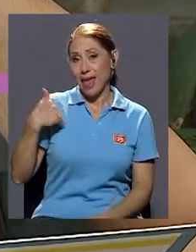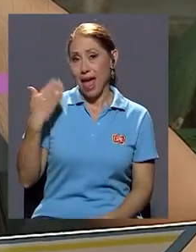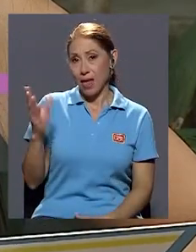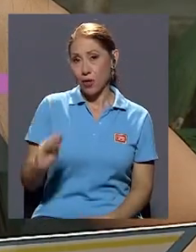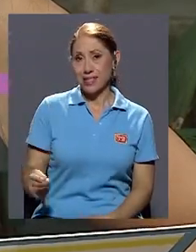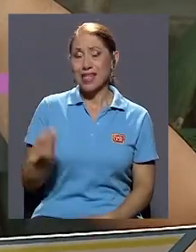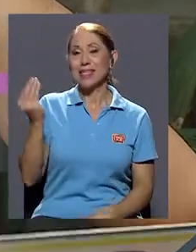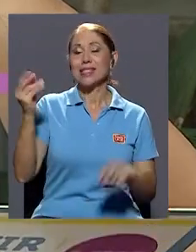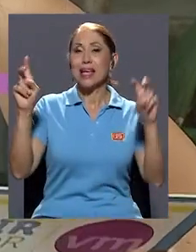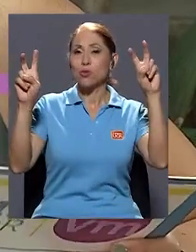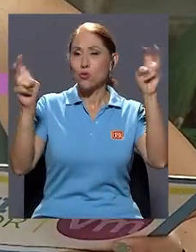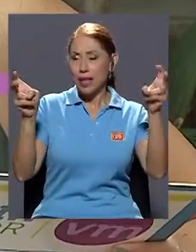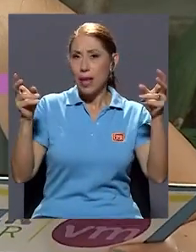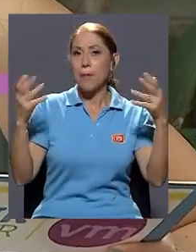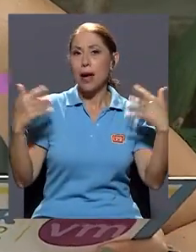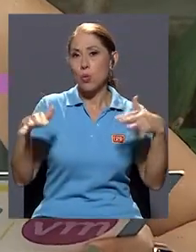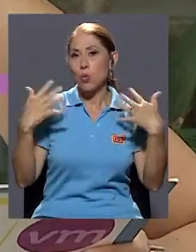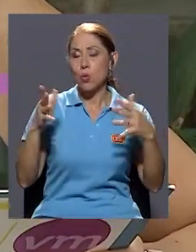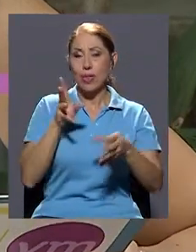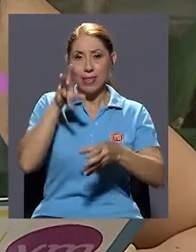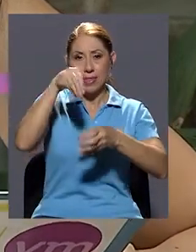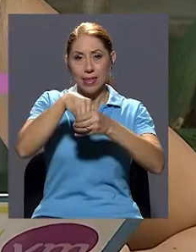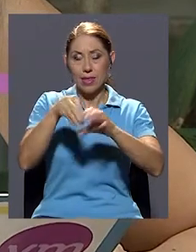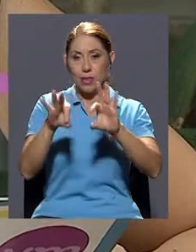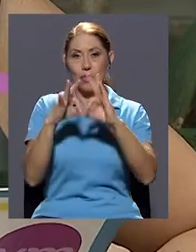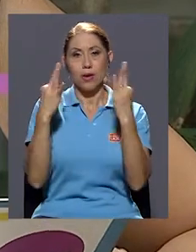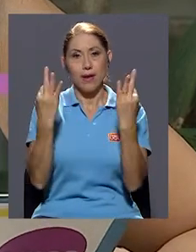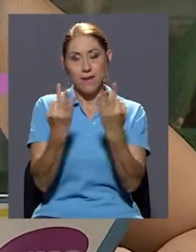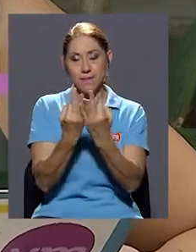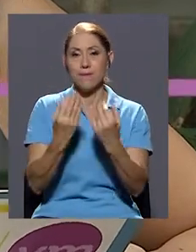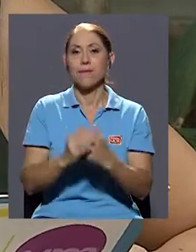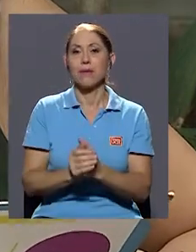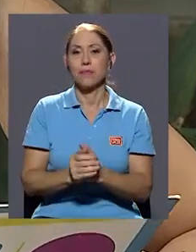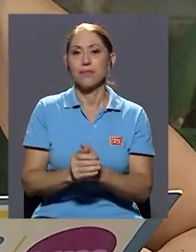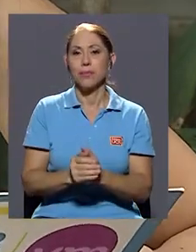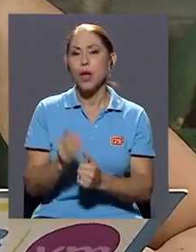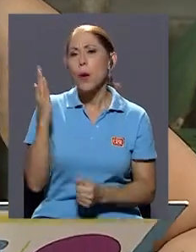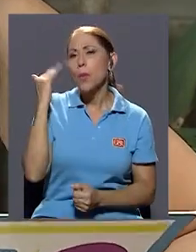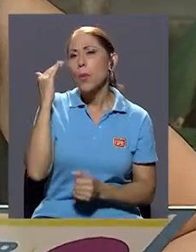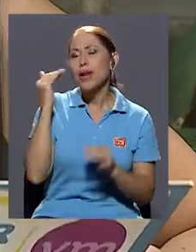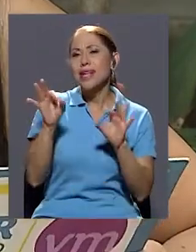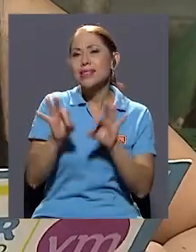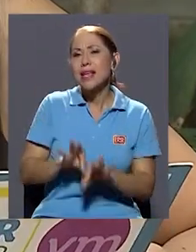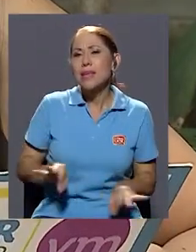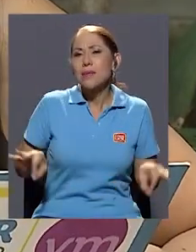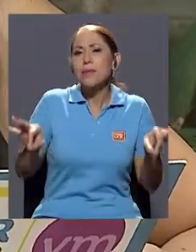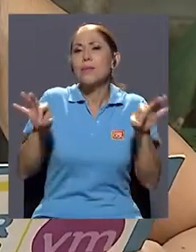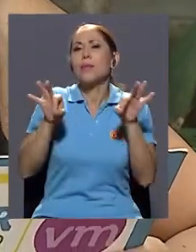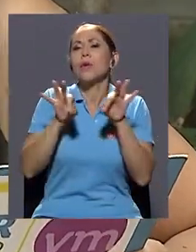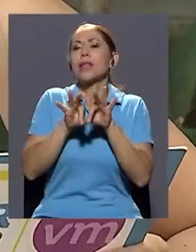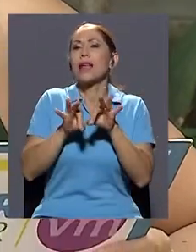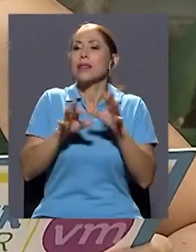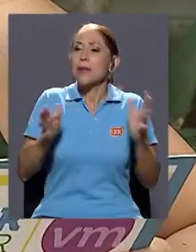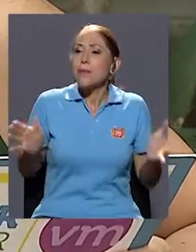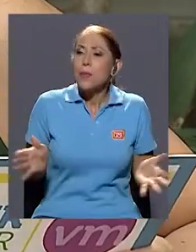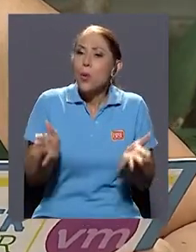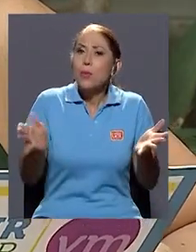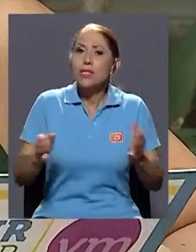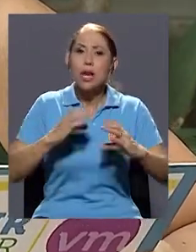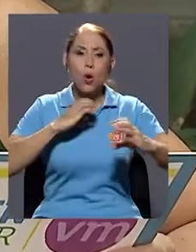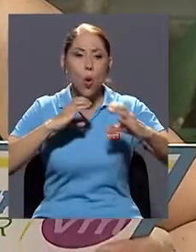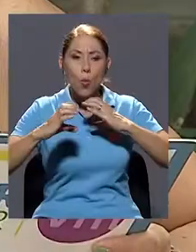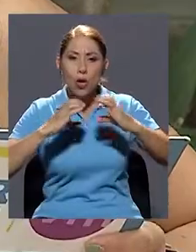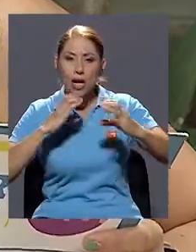adolescencia es todo un tema, digamos, en el ámbito familiar. ¿Por qué es tan importante propiciar una comunicación